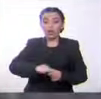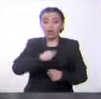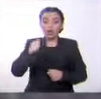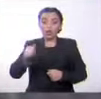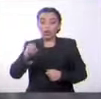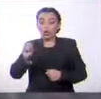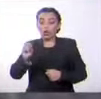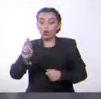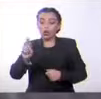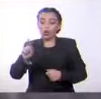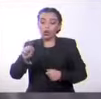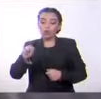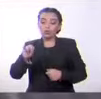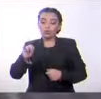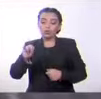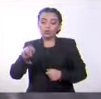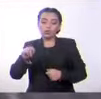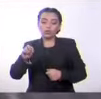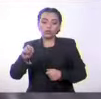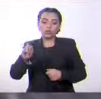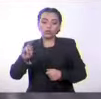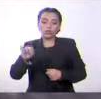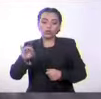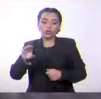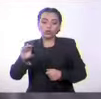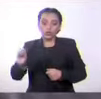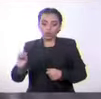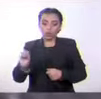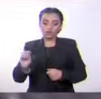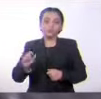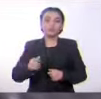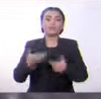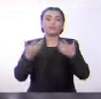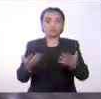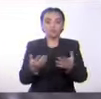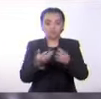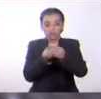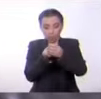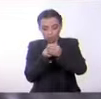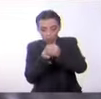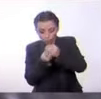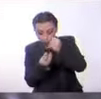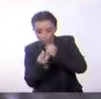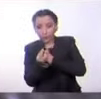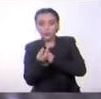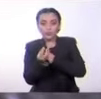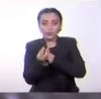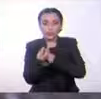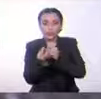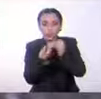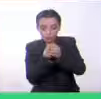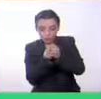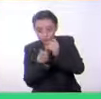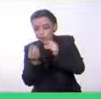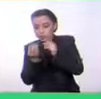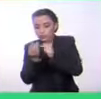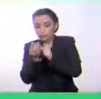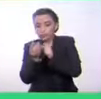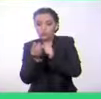Por otra parte, los ovíparos son un gran grupo de animales. Amfibios,